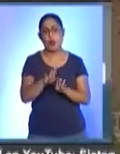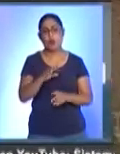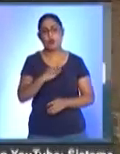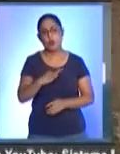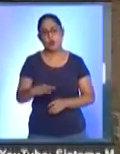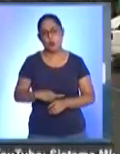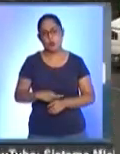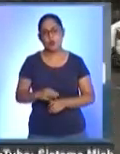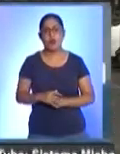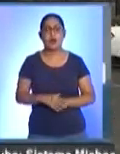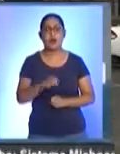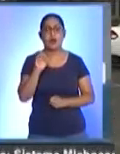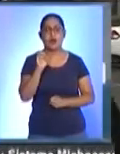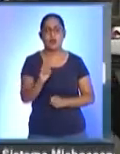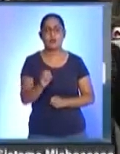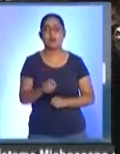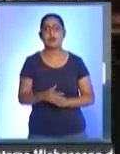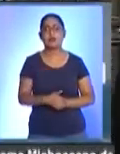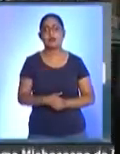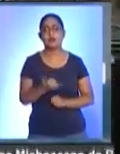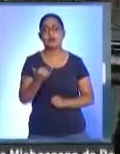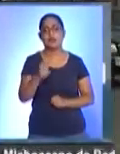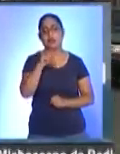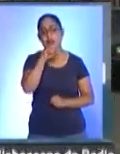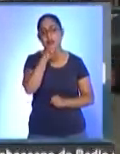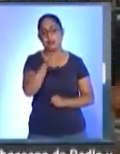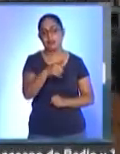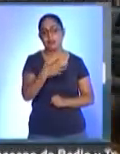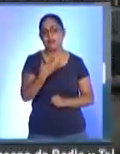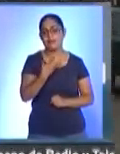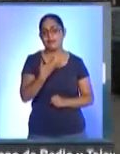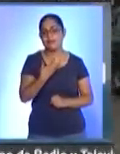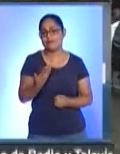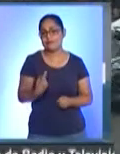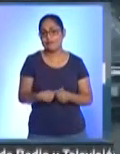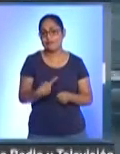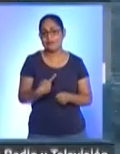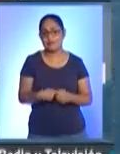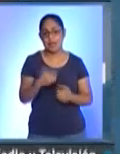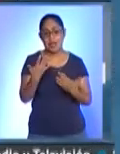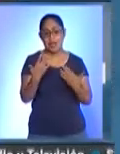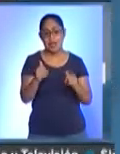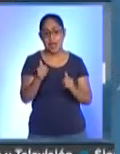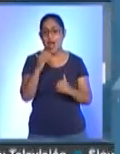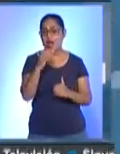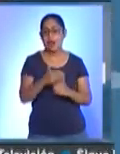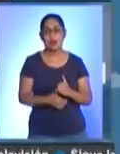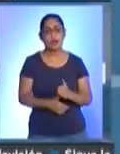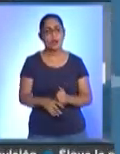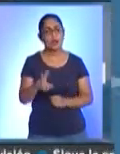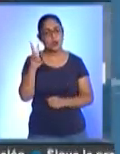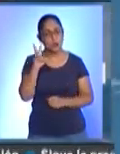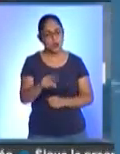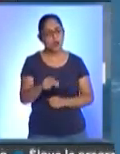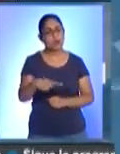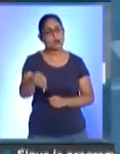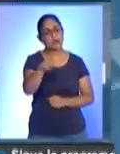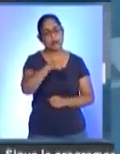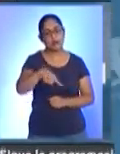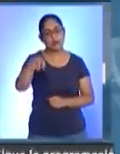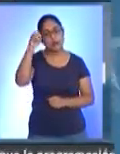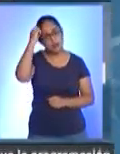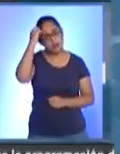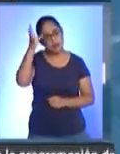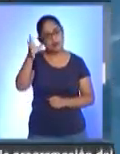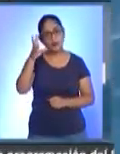la gran megalópolis y entre ellos va Michoacán. Entonces, no va a terminar la pandemia, no relajemos las medidas,